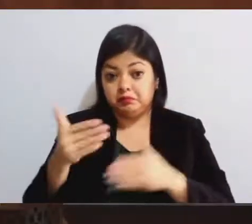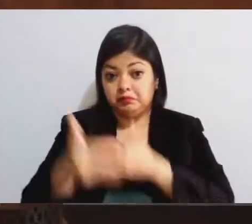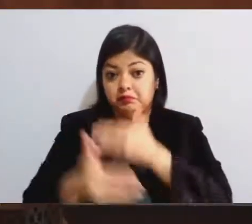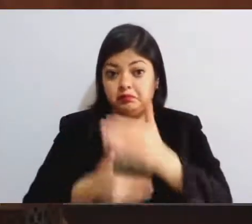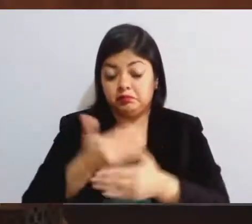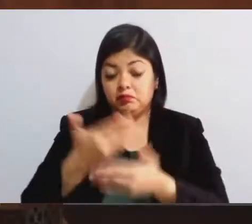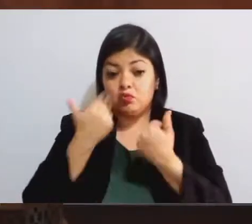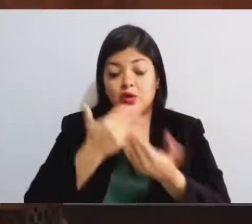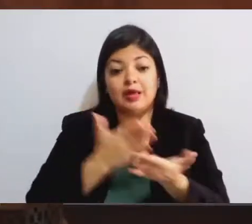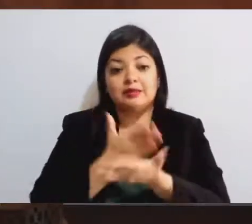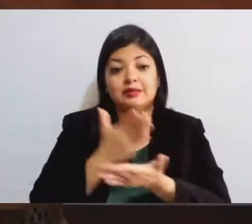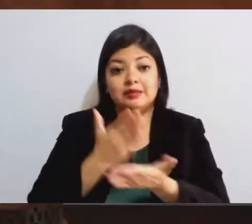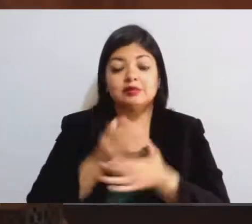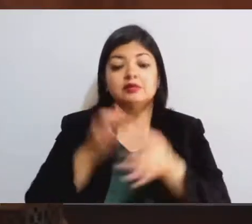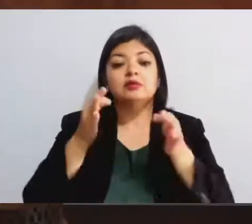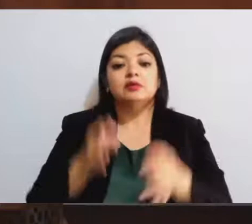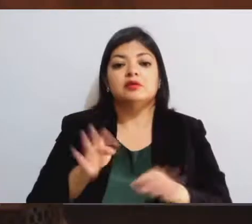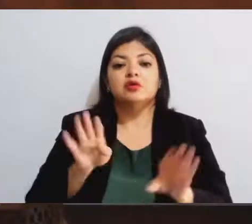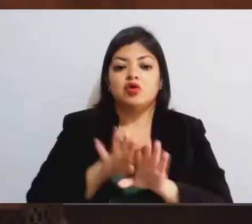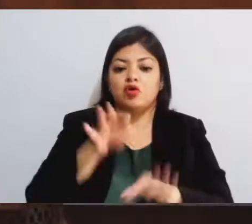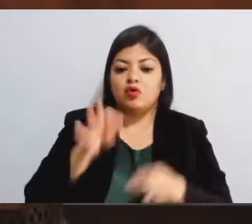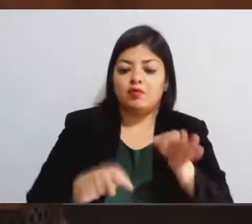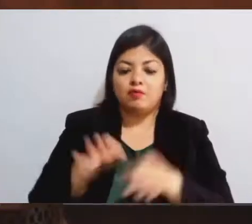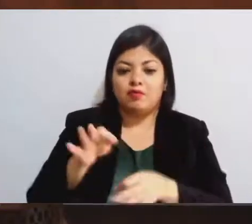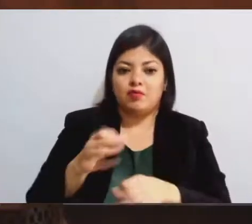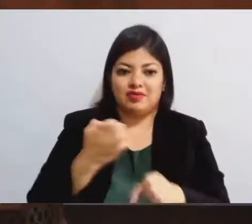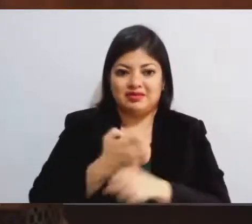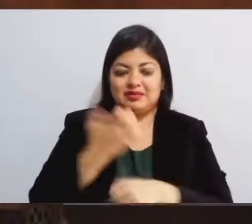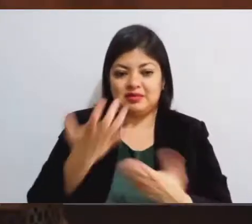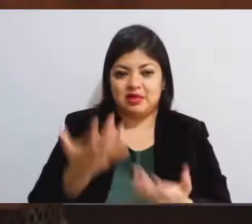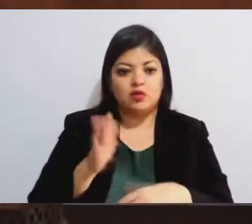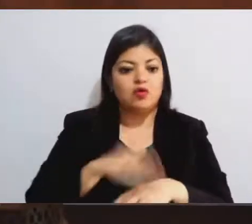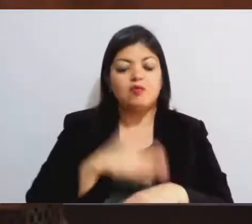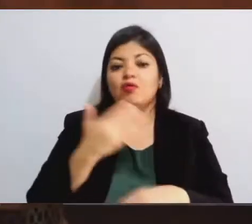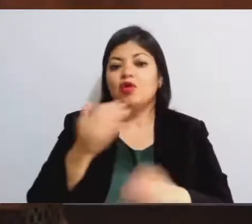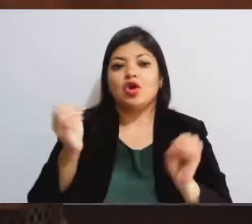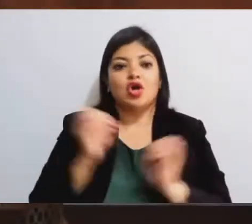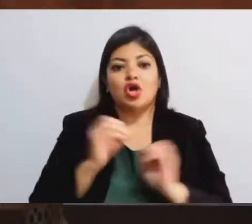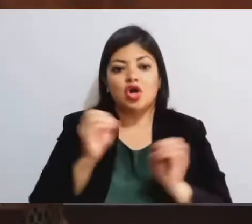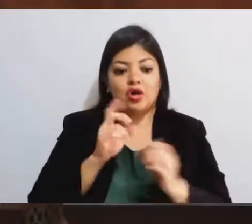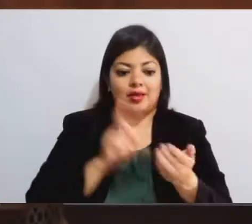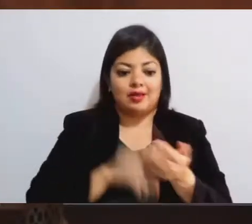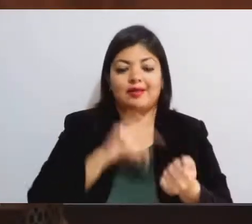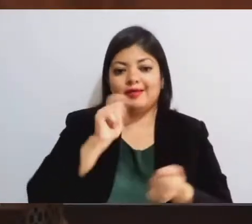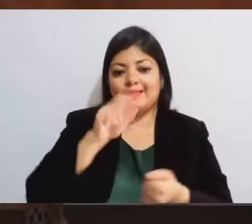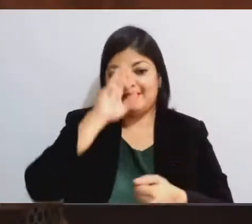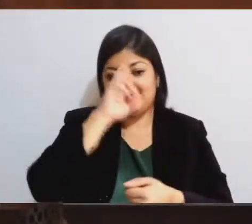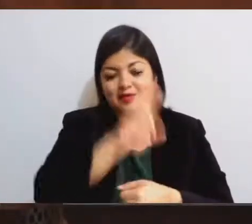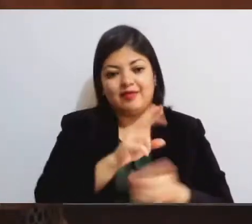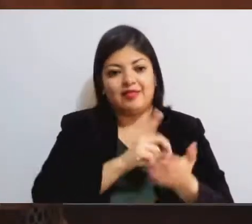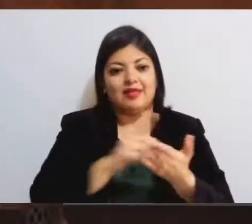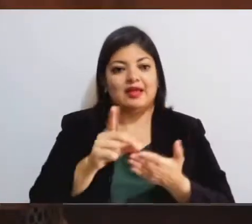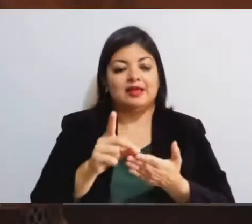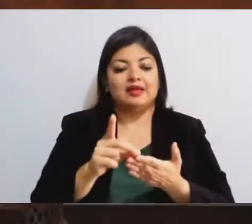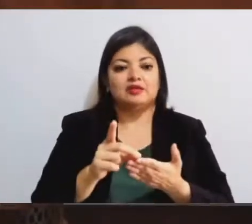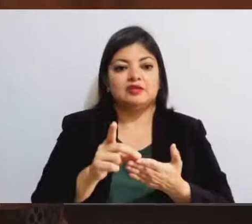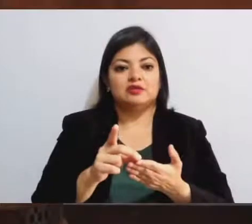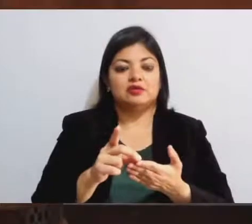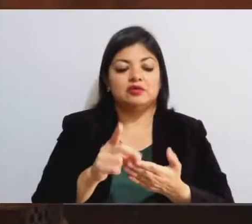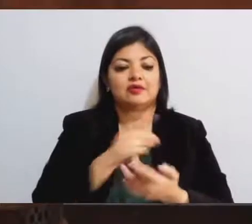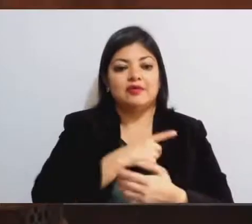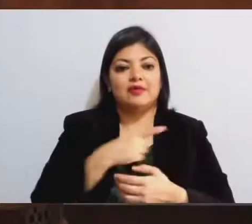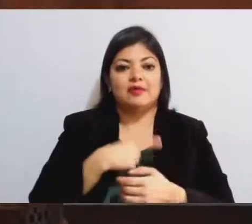plenamente a la jurisdicción del Estado, por no haber sido garantizado el derecho a contar con